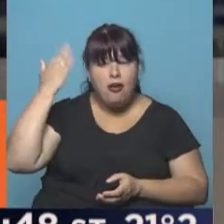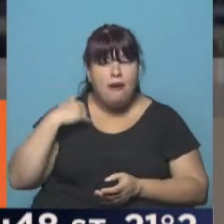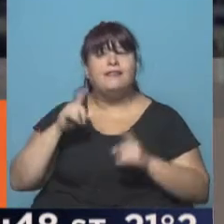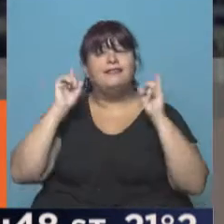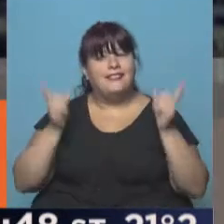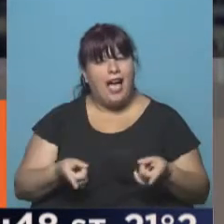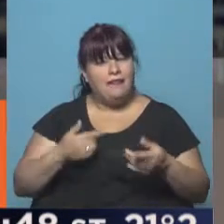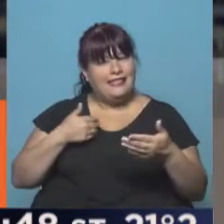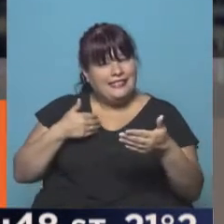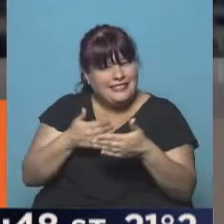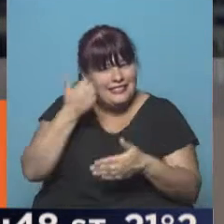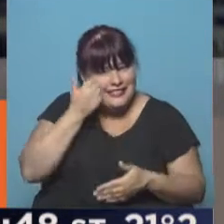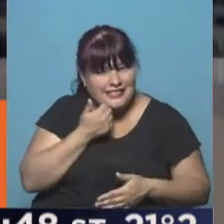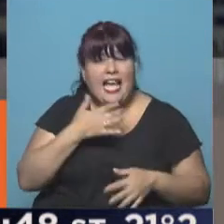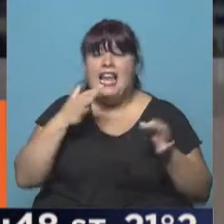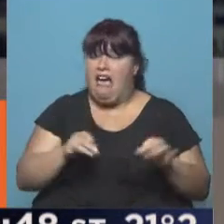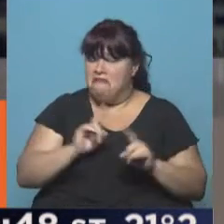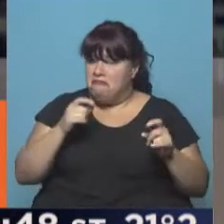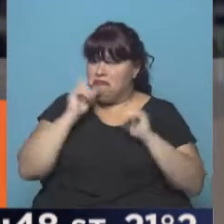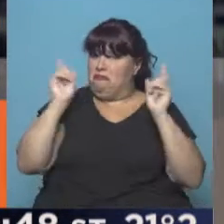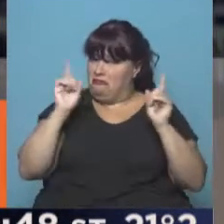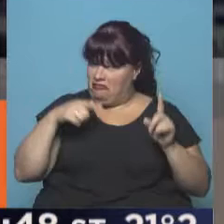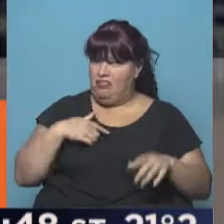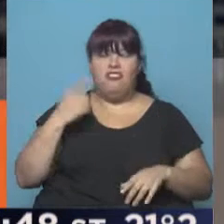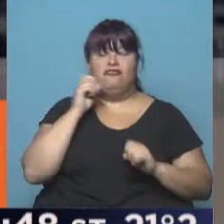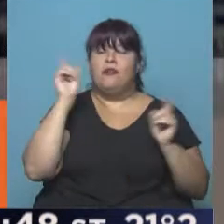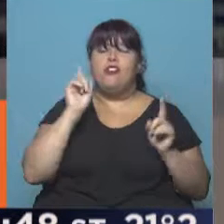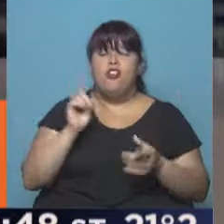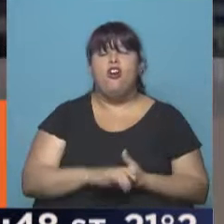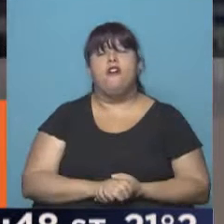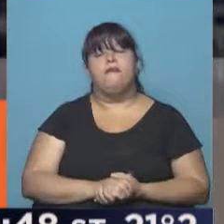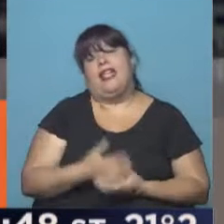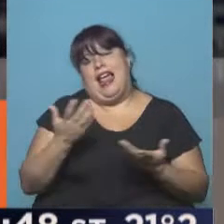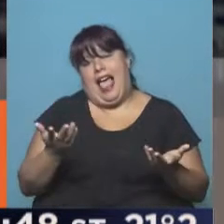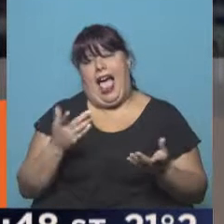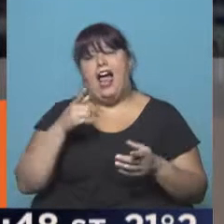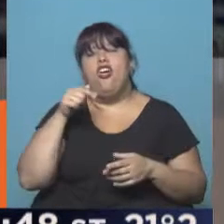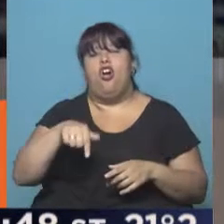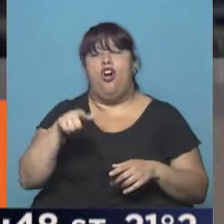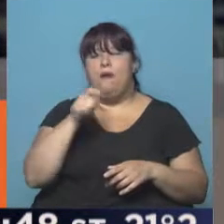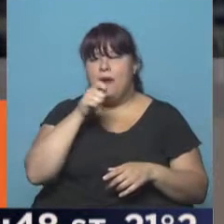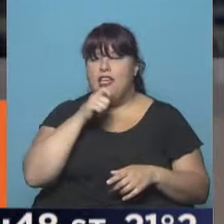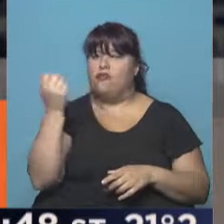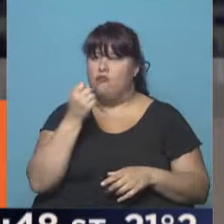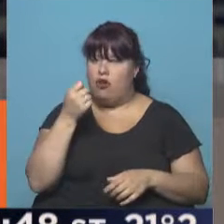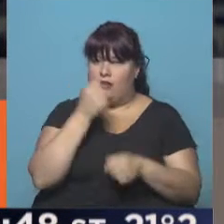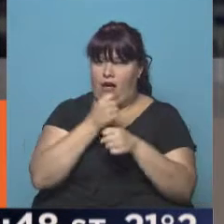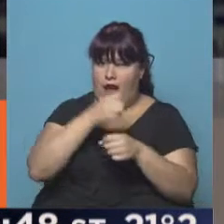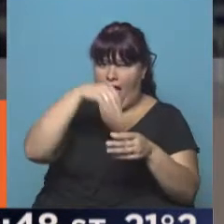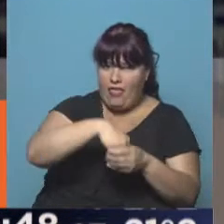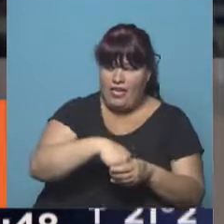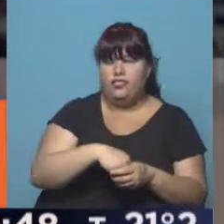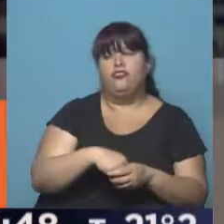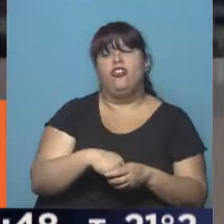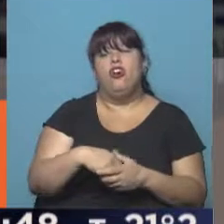ya tuvo un acercamiento. La verdad que no, y no lo sorprendió, evidentemente, la cobertura que están haciendo es importante, y